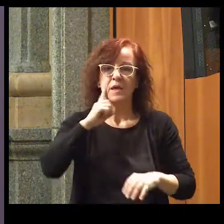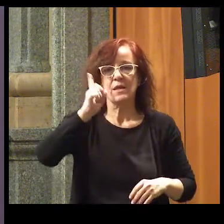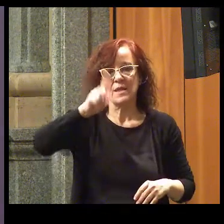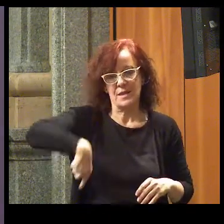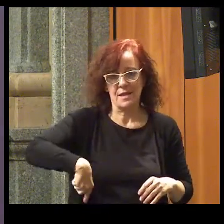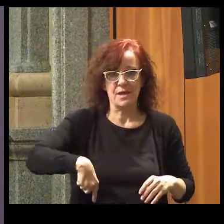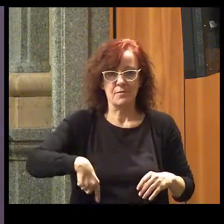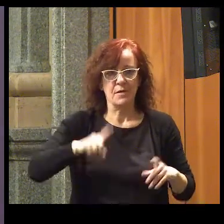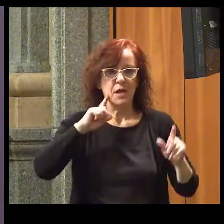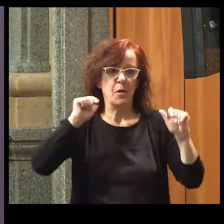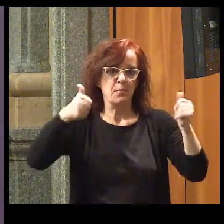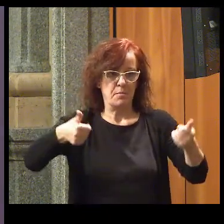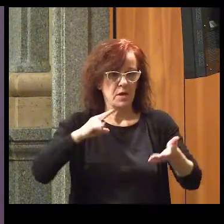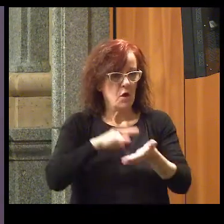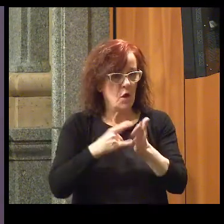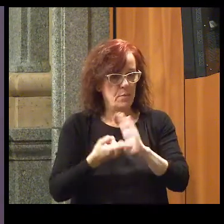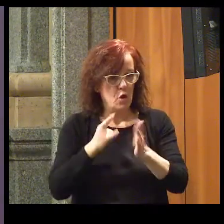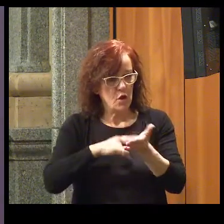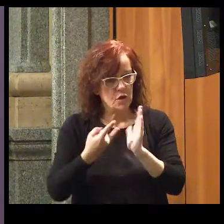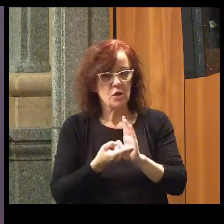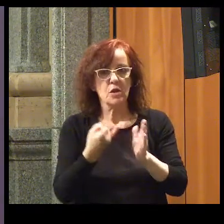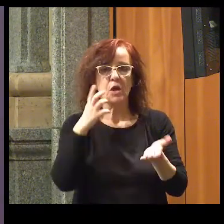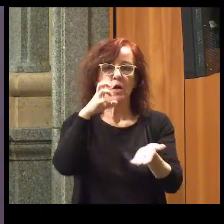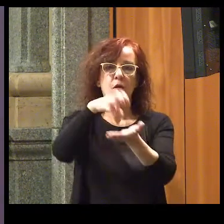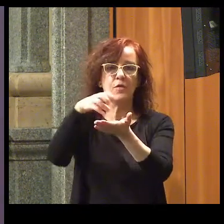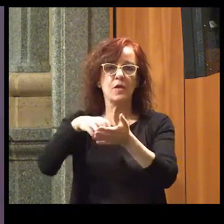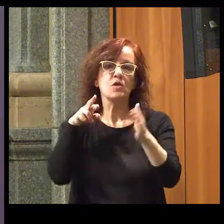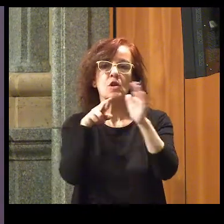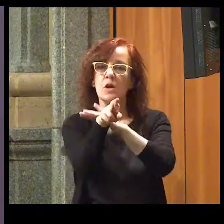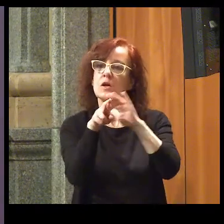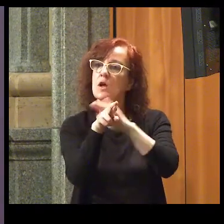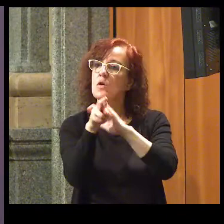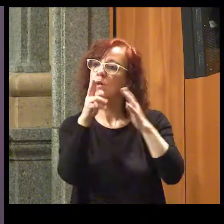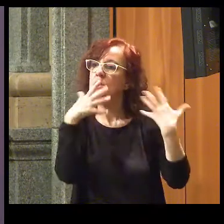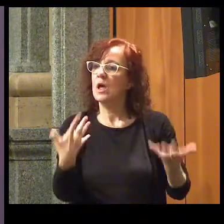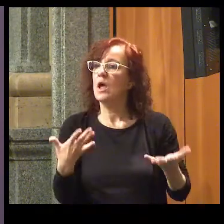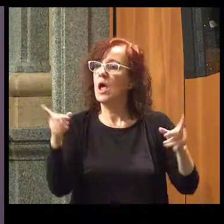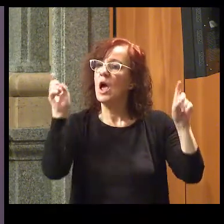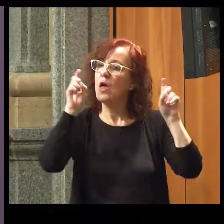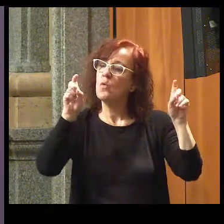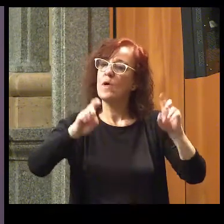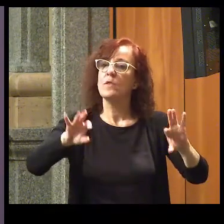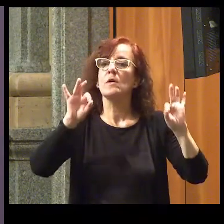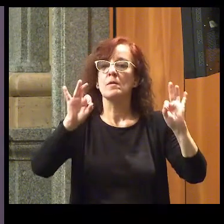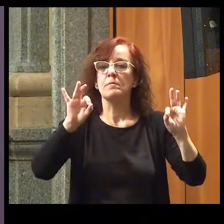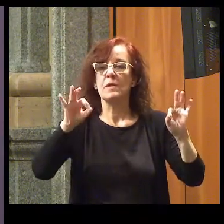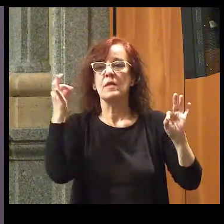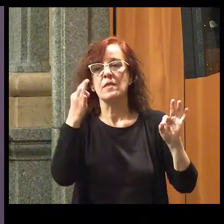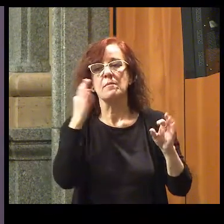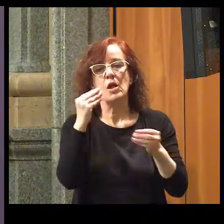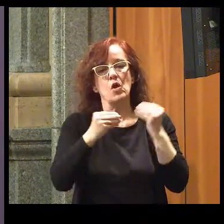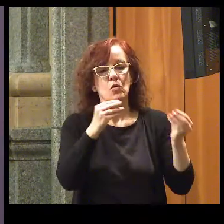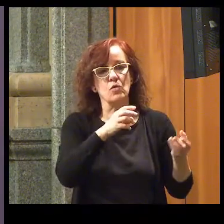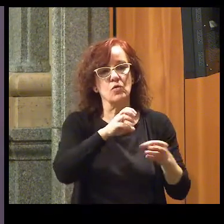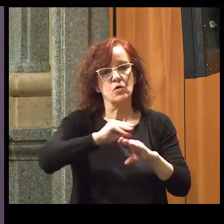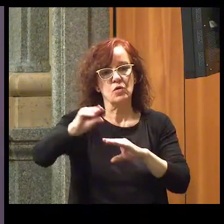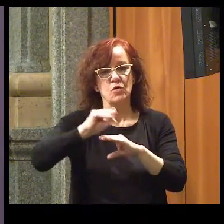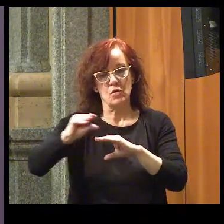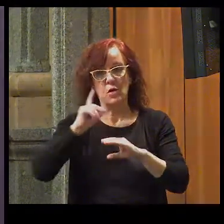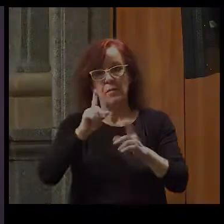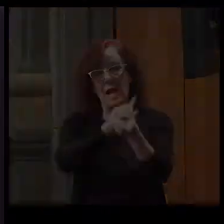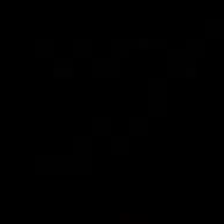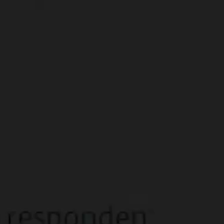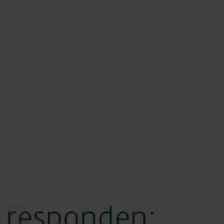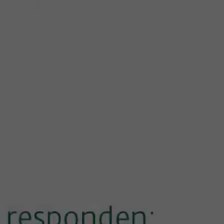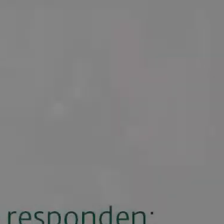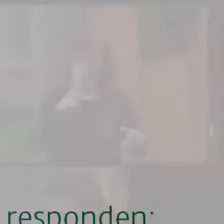habrá que empezar con proyectos en algunos centros y los recursos que ahora tiene la educación especial se deberán usar para ayudar a que este cambio se